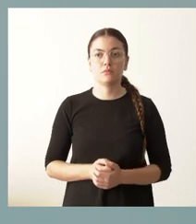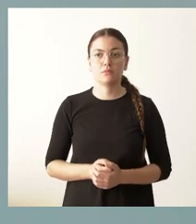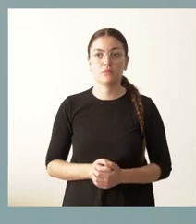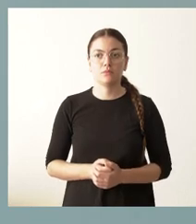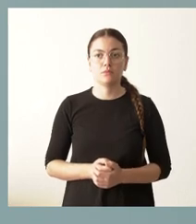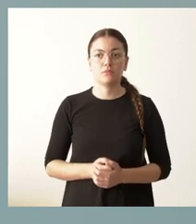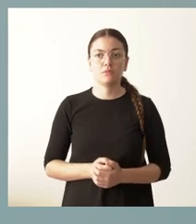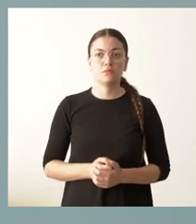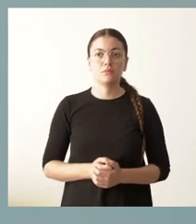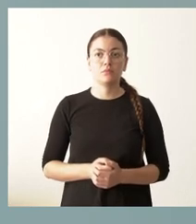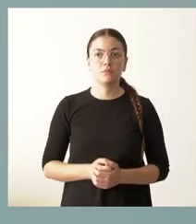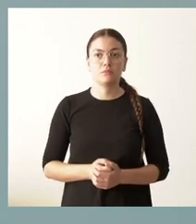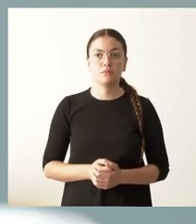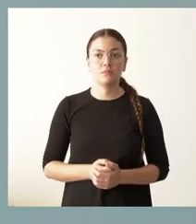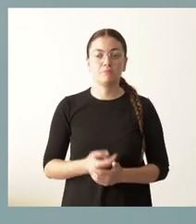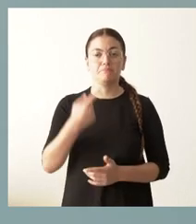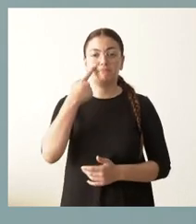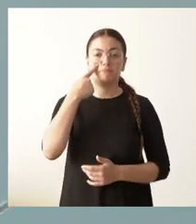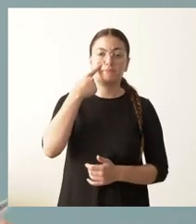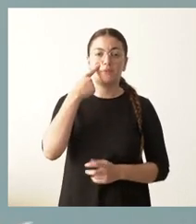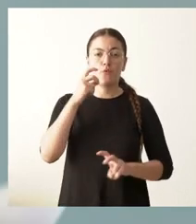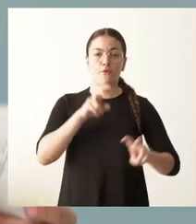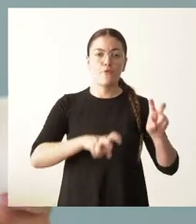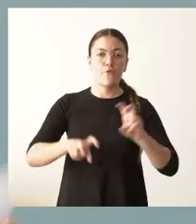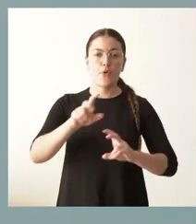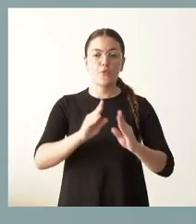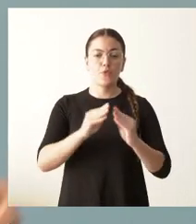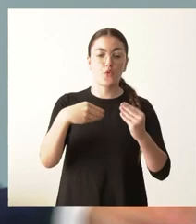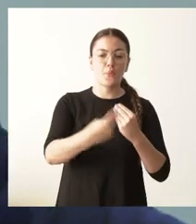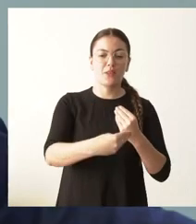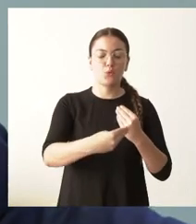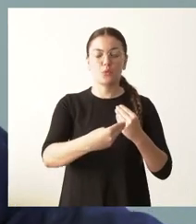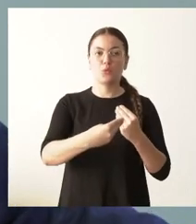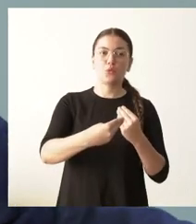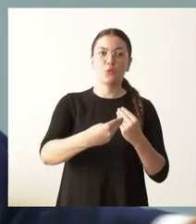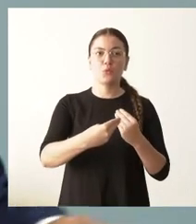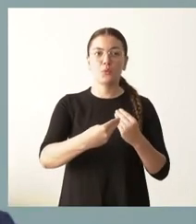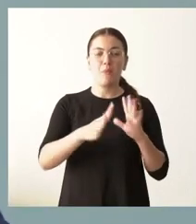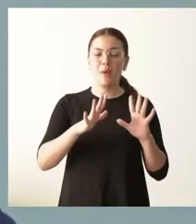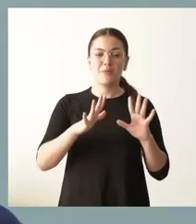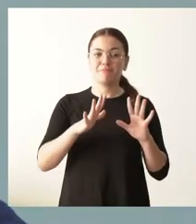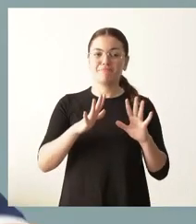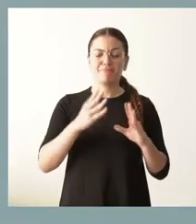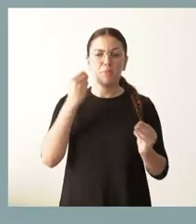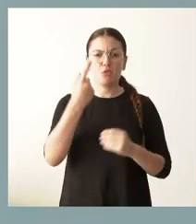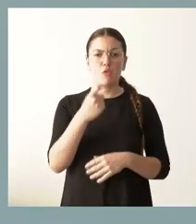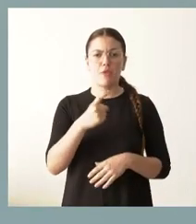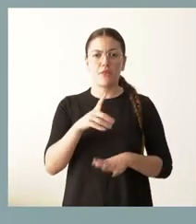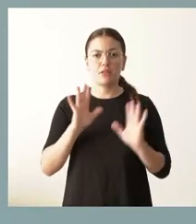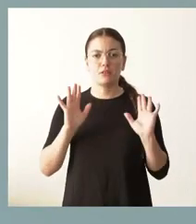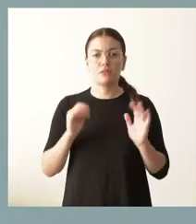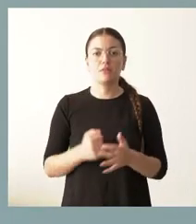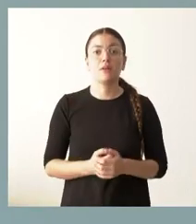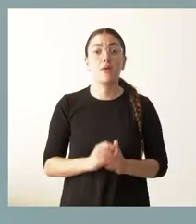Bueno, estaba buscando un documento que tenía, pero creo que no me sea necesario. Bueno, en primero,